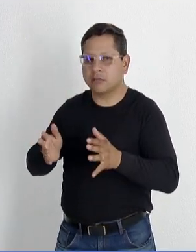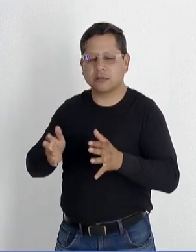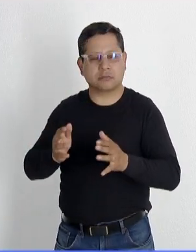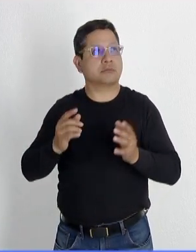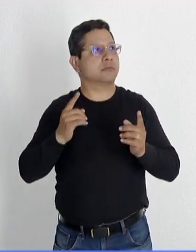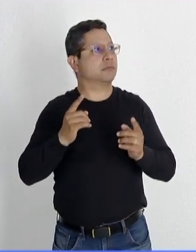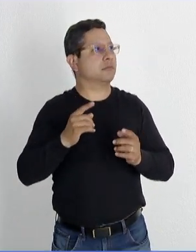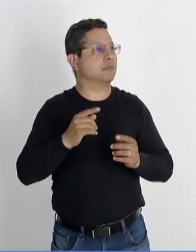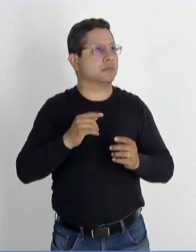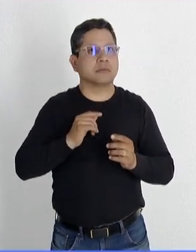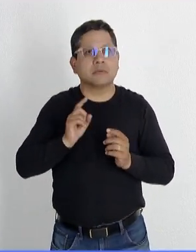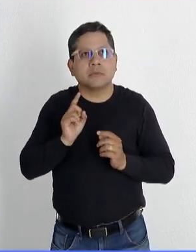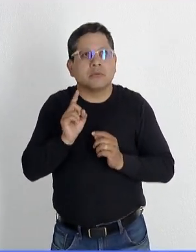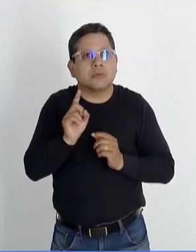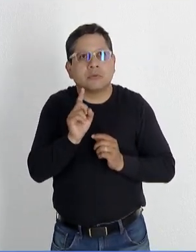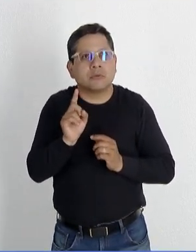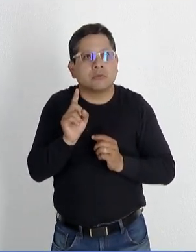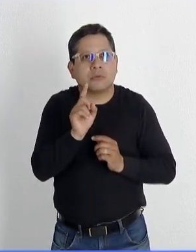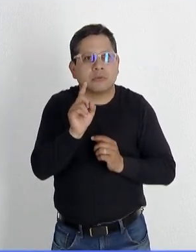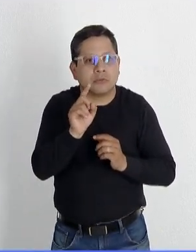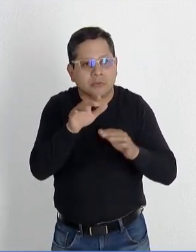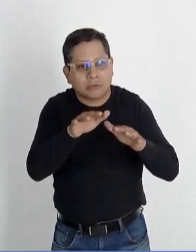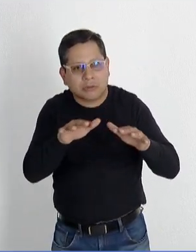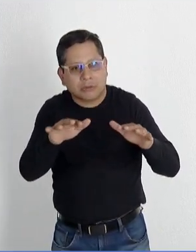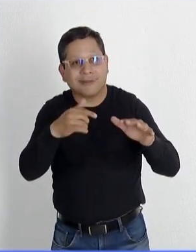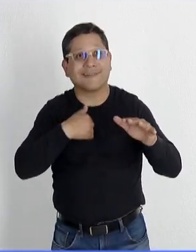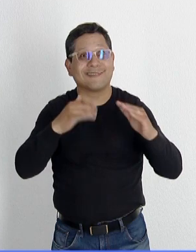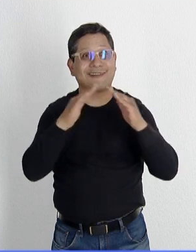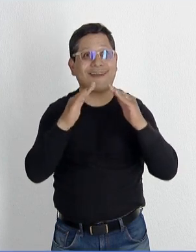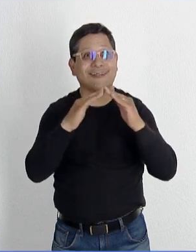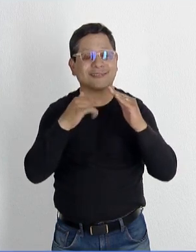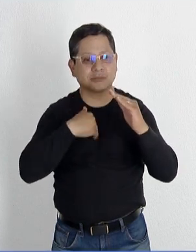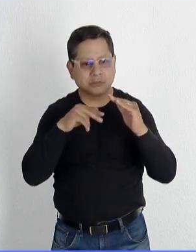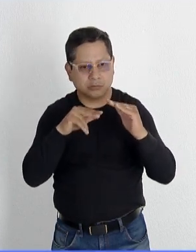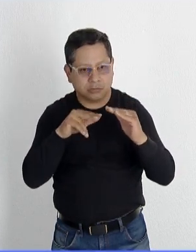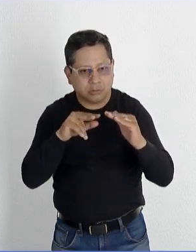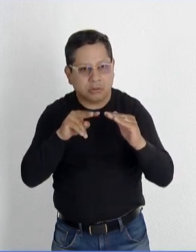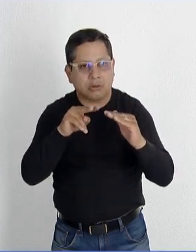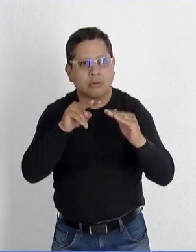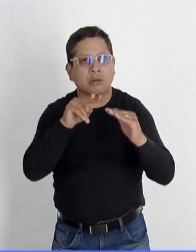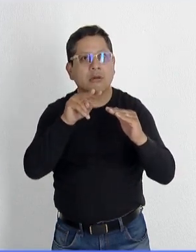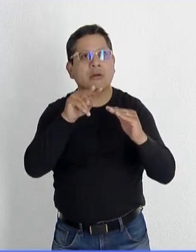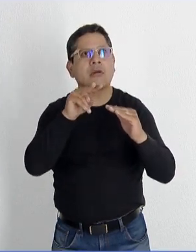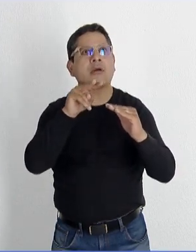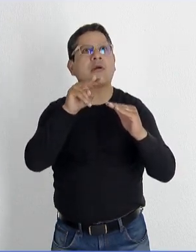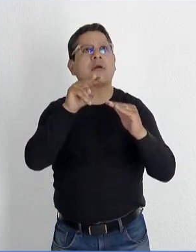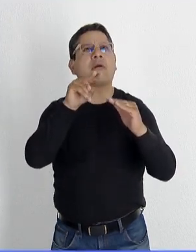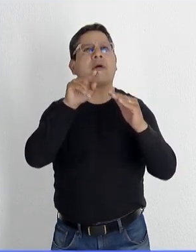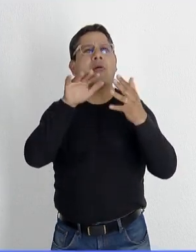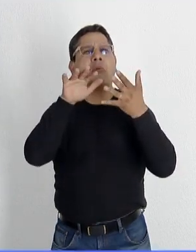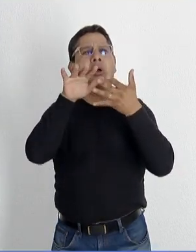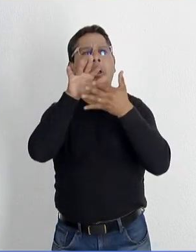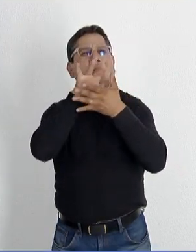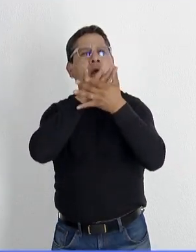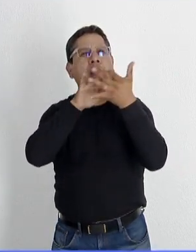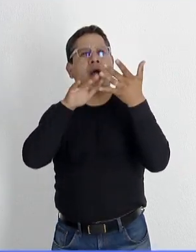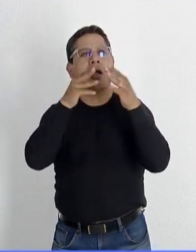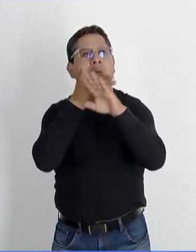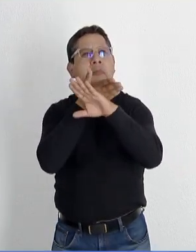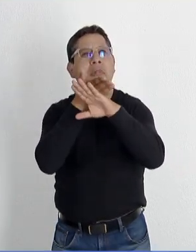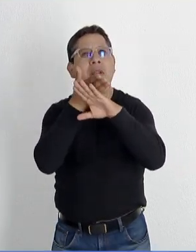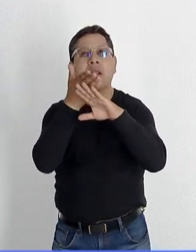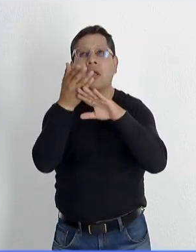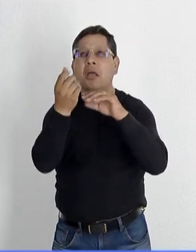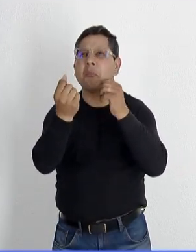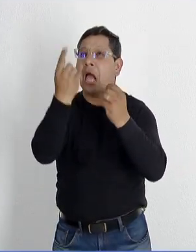sucedió. Me levanté y fuimos hasta el borde del viejo cráter donde está mi casa y desde ese lugar pudimos ver, entre la niebla hacia